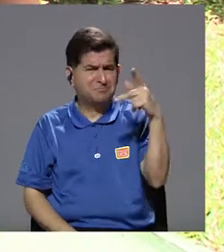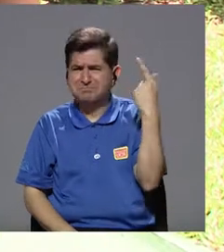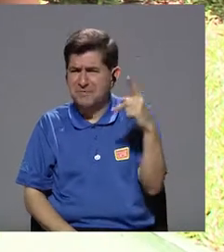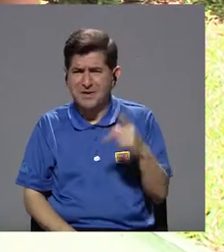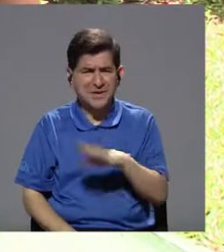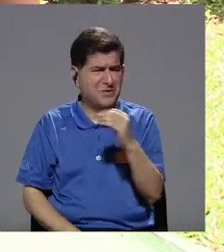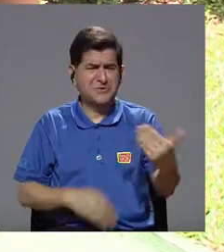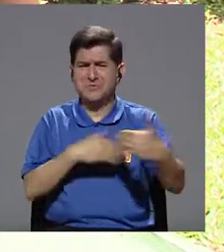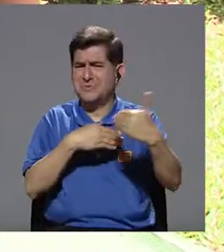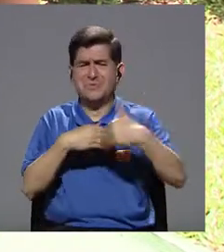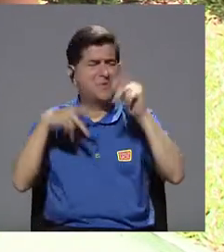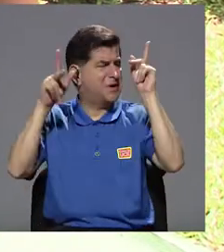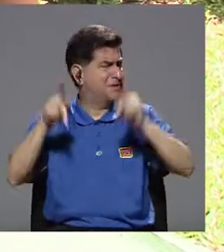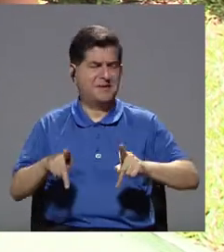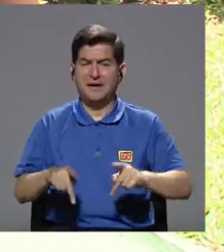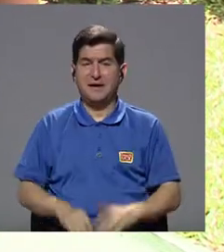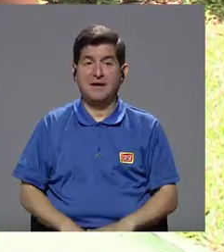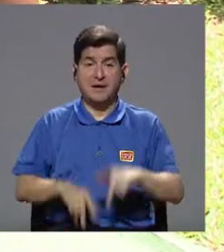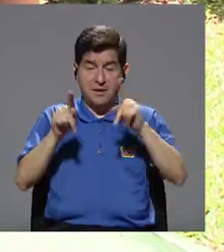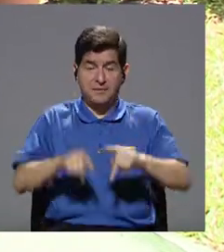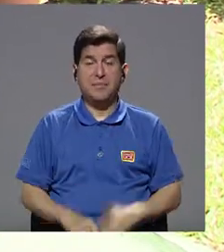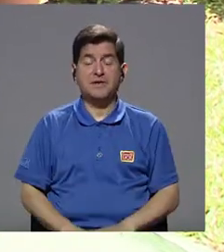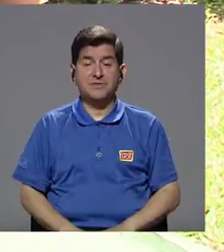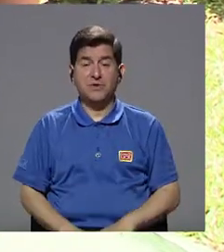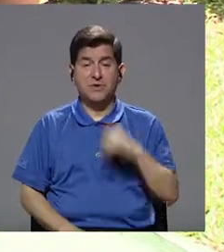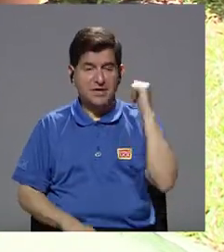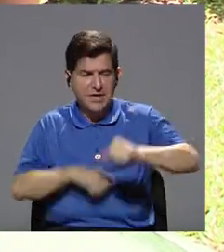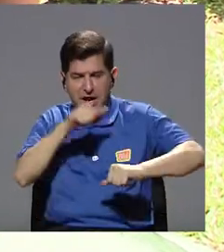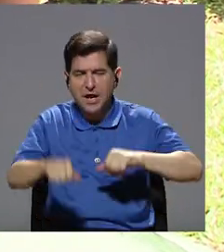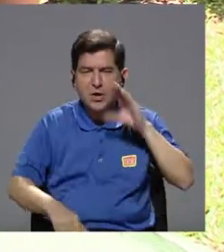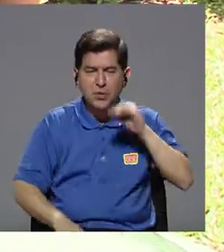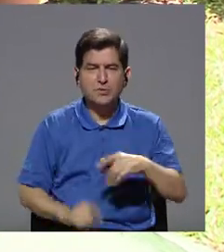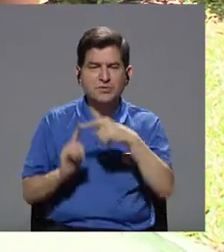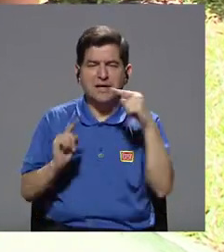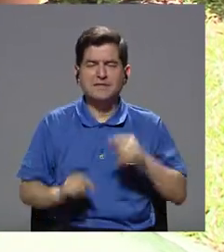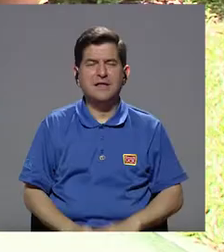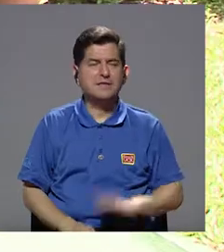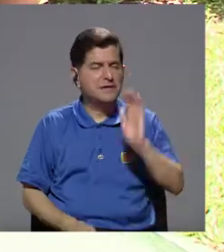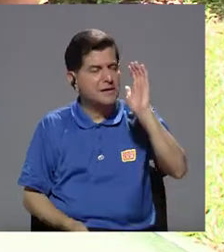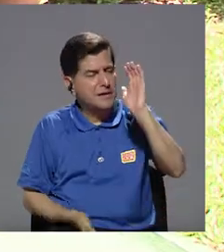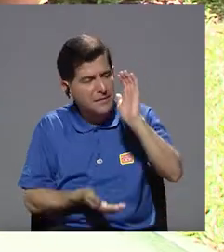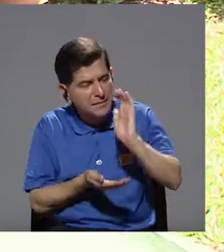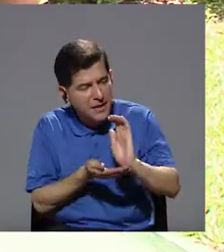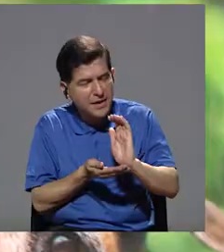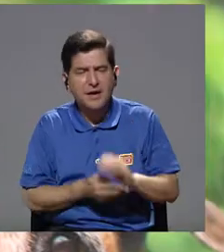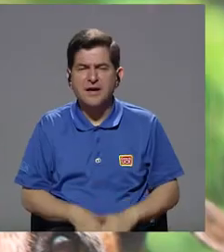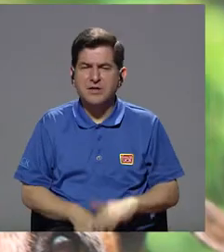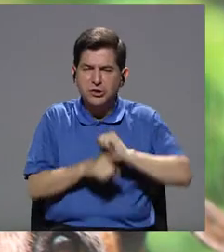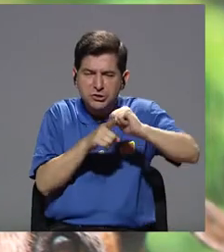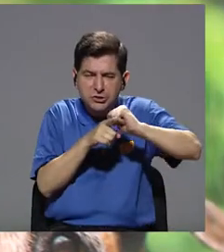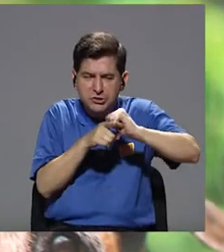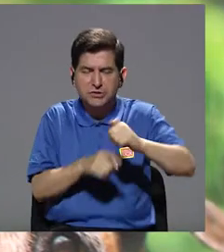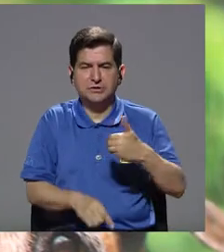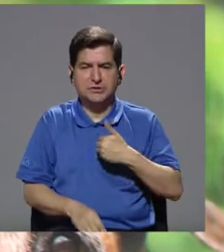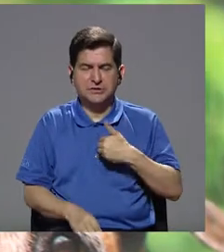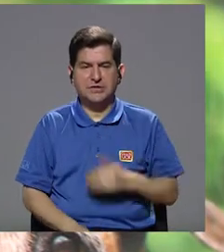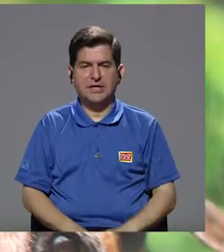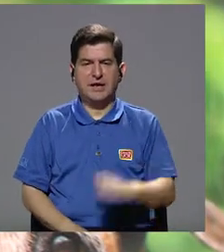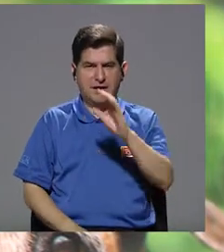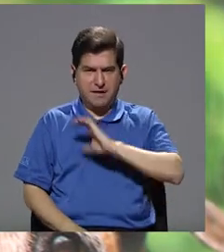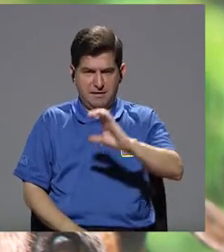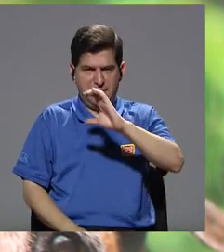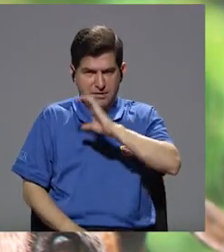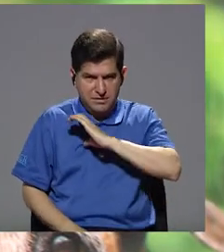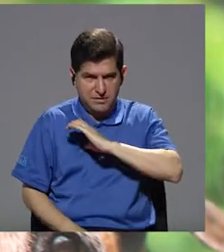peligrosos o van a atacar a las personas. La gente que pelea perros los entrena desde que son bebés. Desde que son chiquititos los pone a tener acondicionamiento,